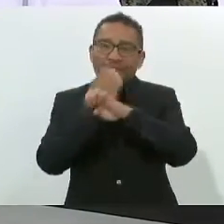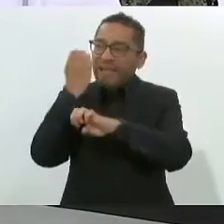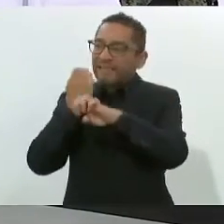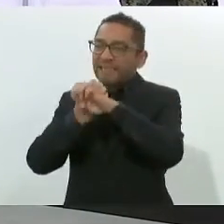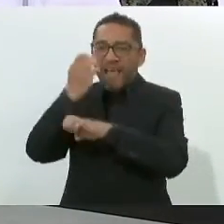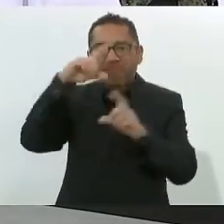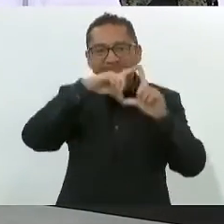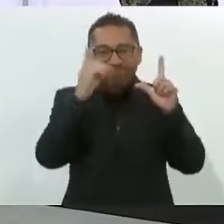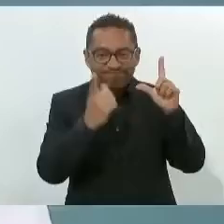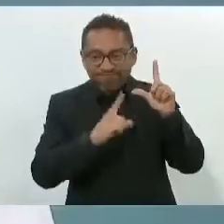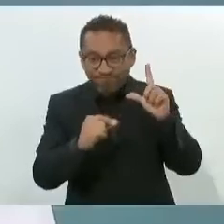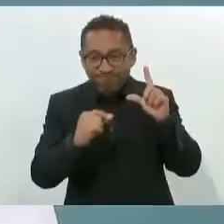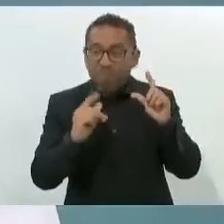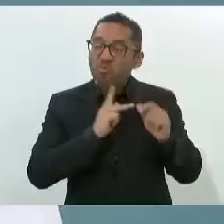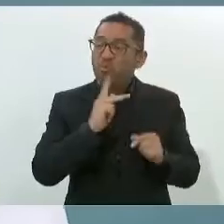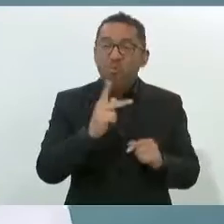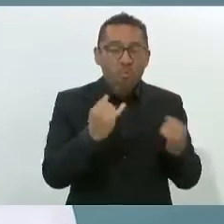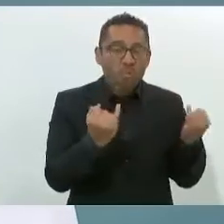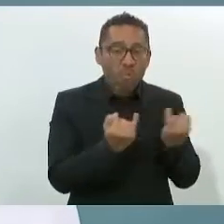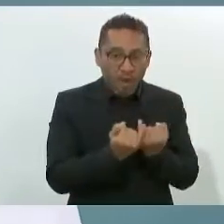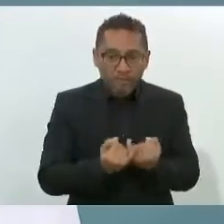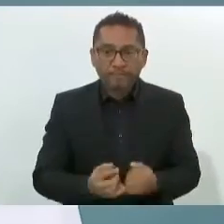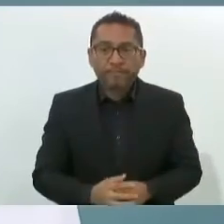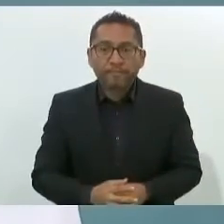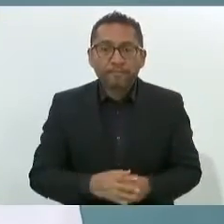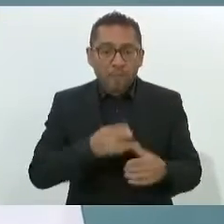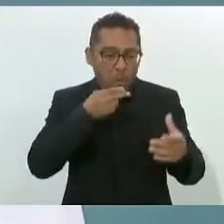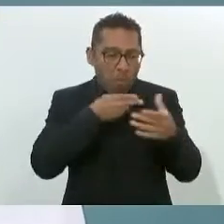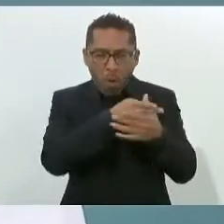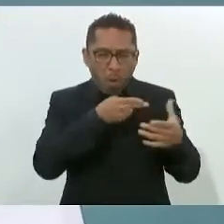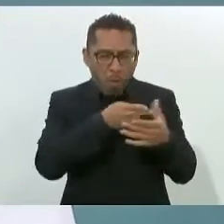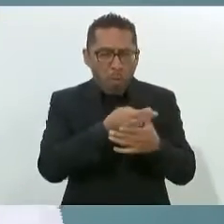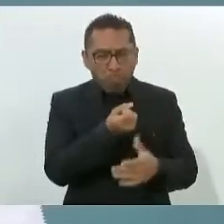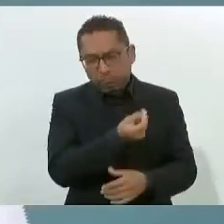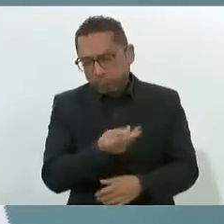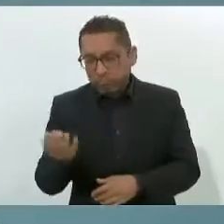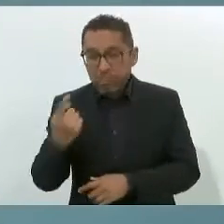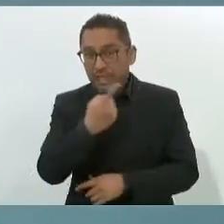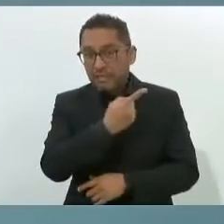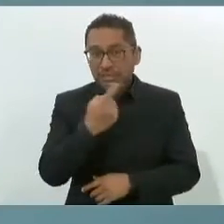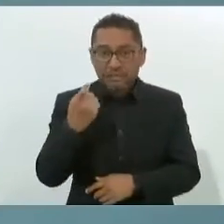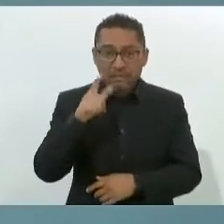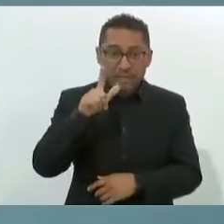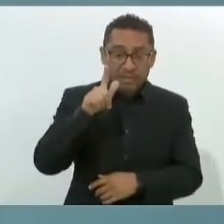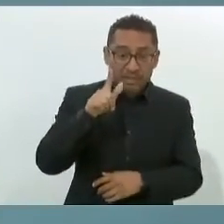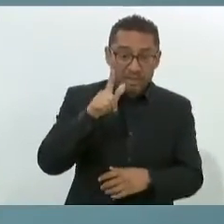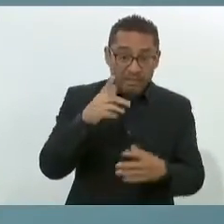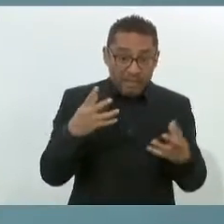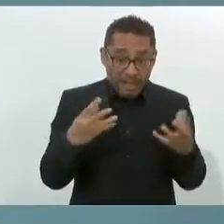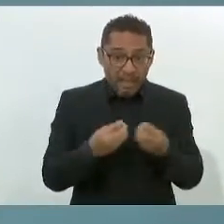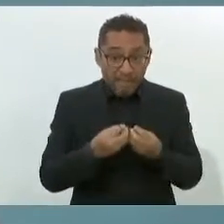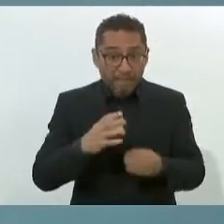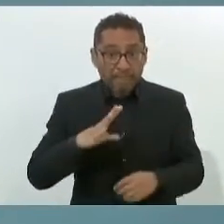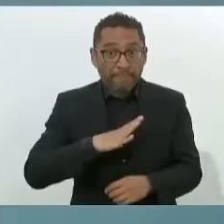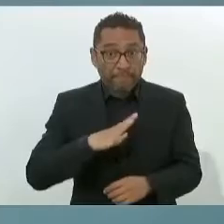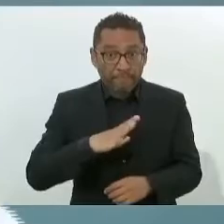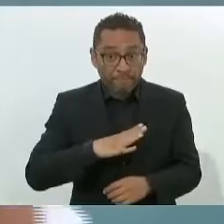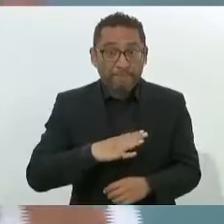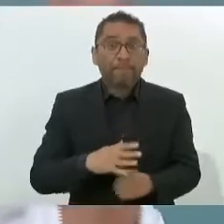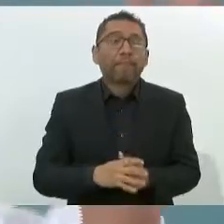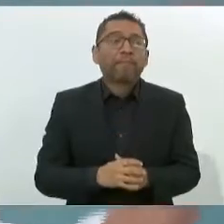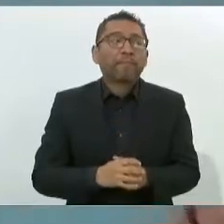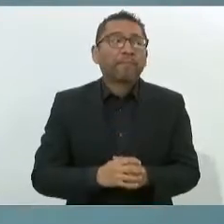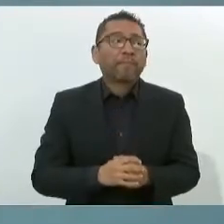De los doscientos setenta homicidios que se incrementaron en el dos mil